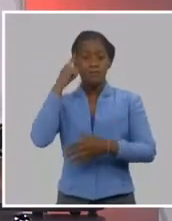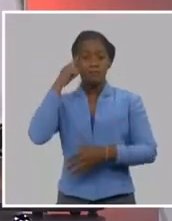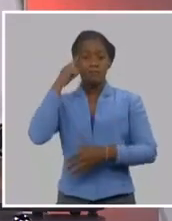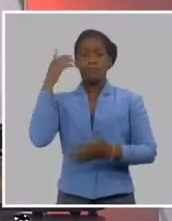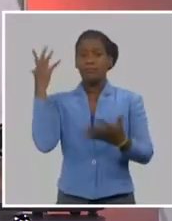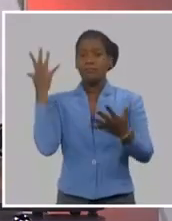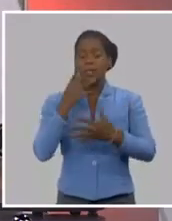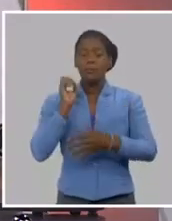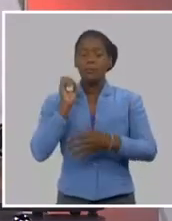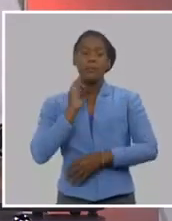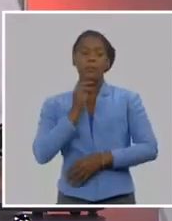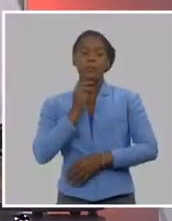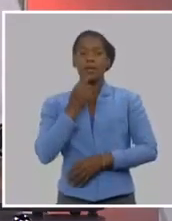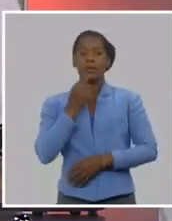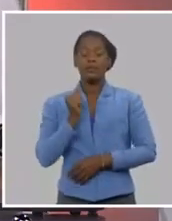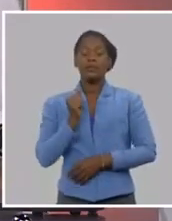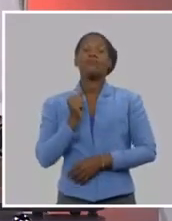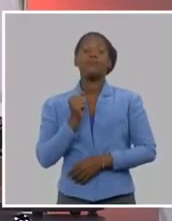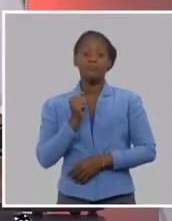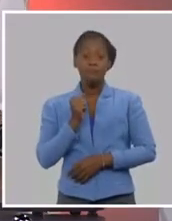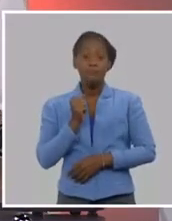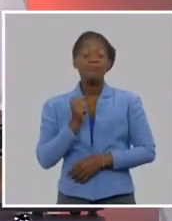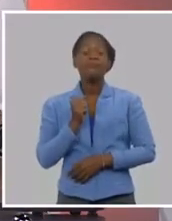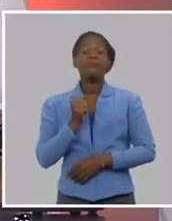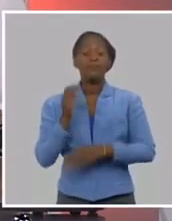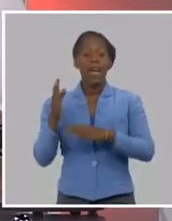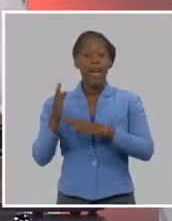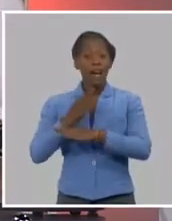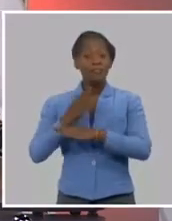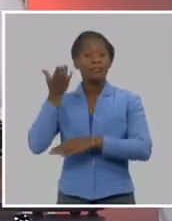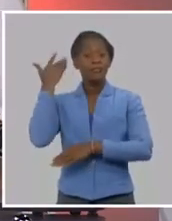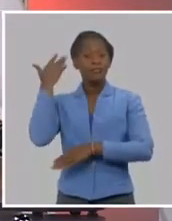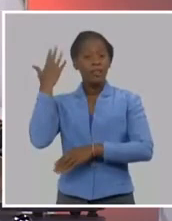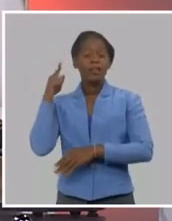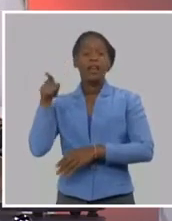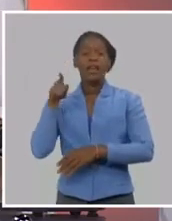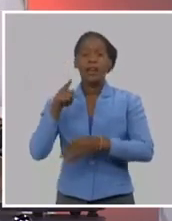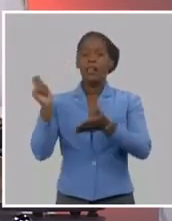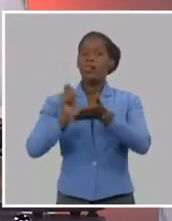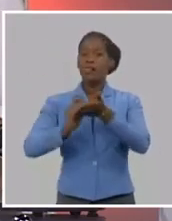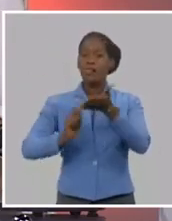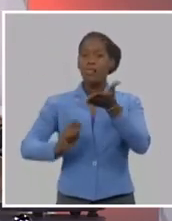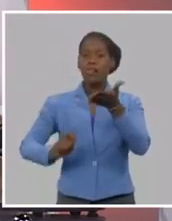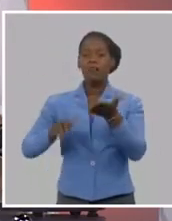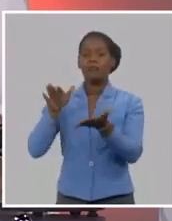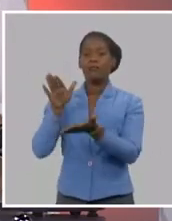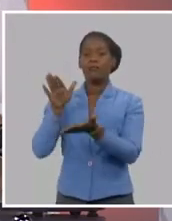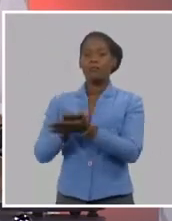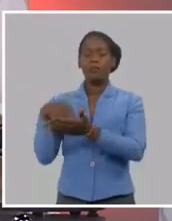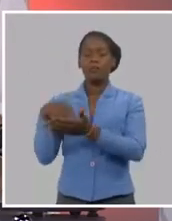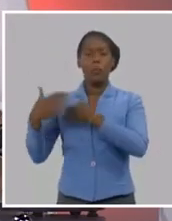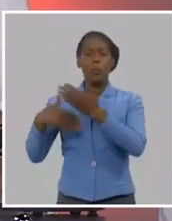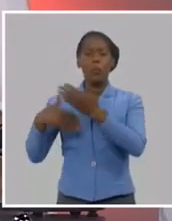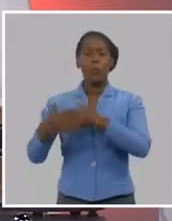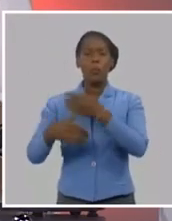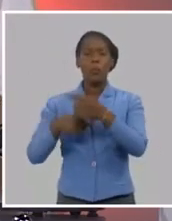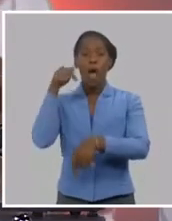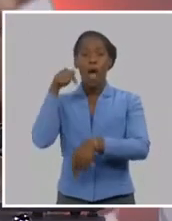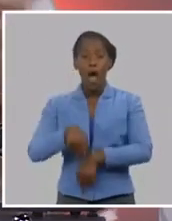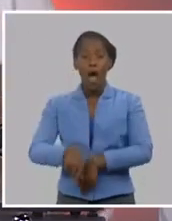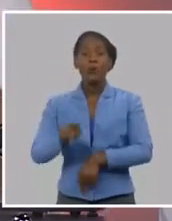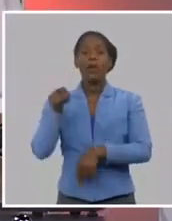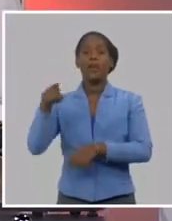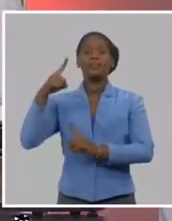postura, frente a los Estados Unidos, entonces, yo creo, que ese sentido de unidad, es en Martí, la unidad,